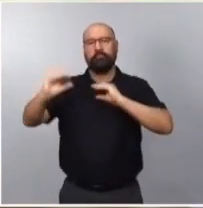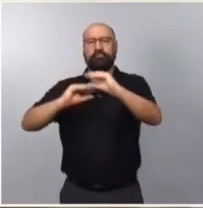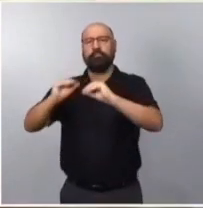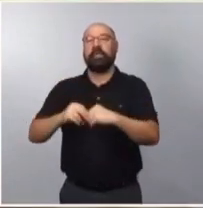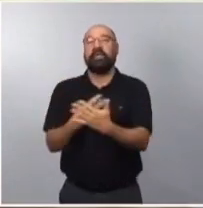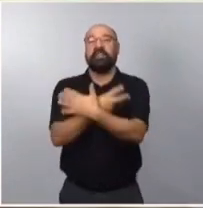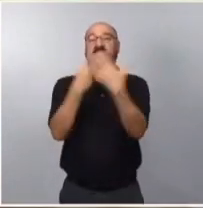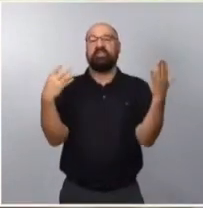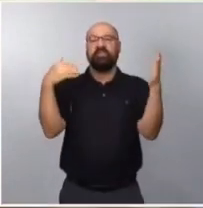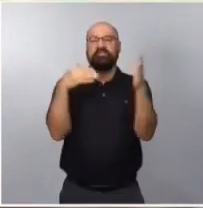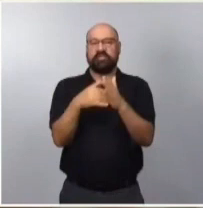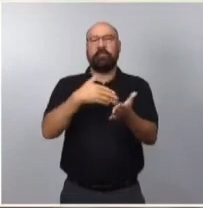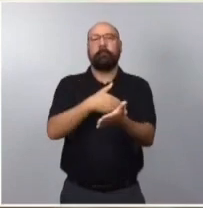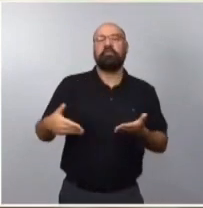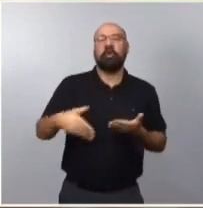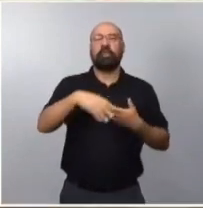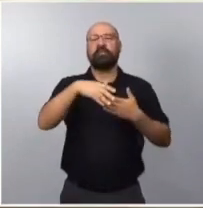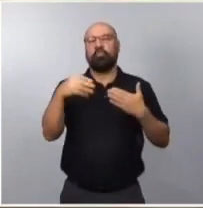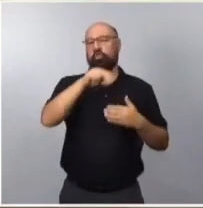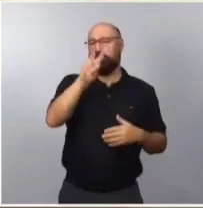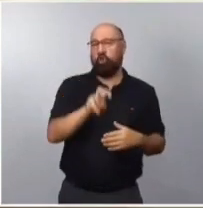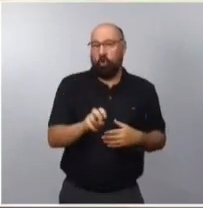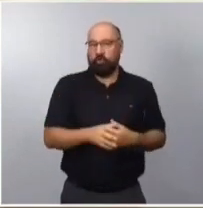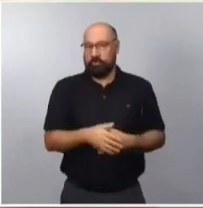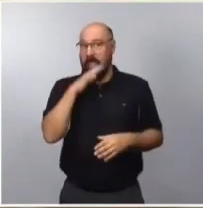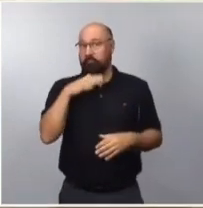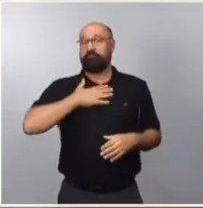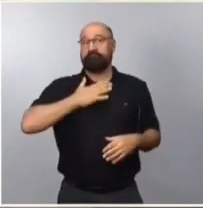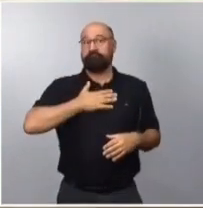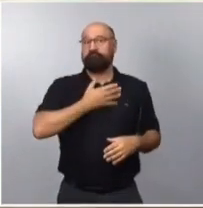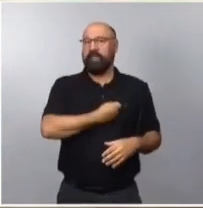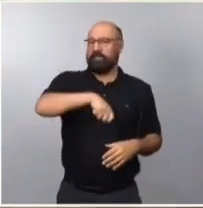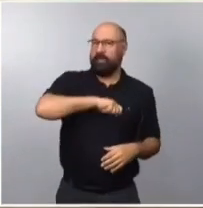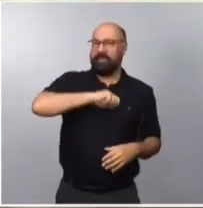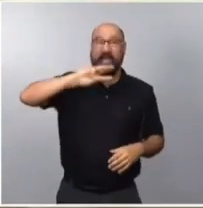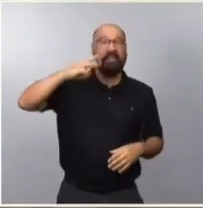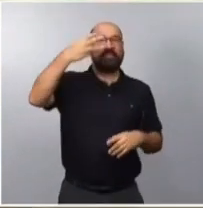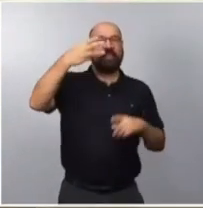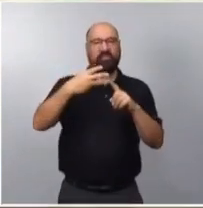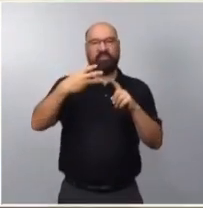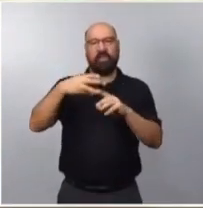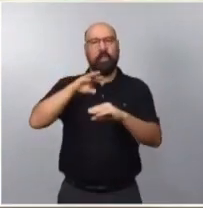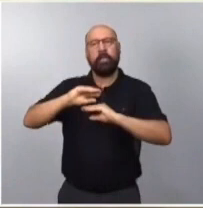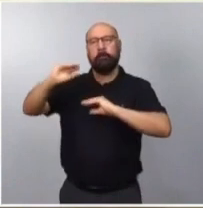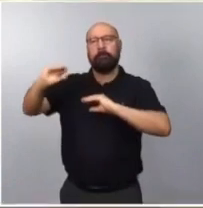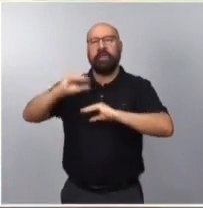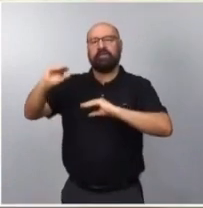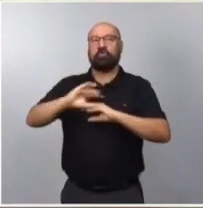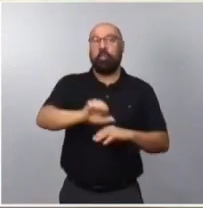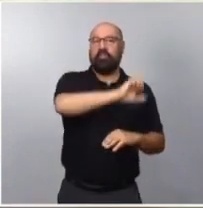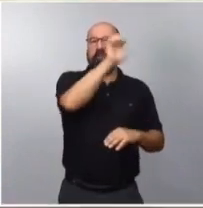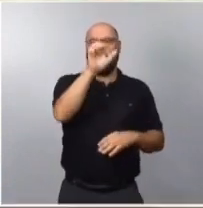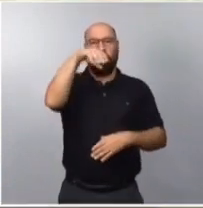.000 millones de dólares hasta el año 2021, siendo España el tercer inversor de Europa en Chile y esperamos poder